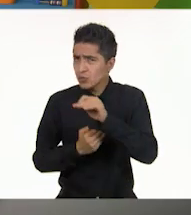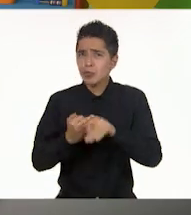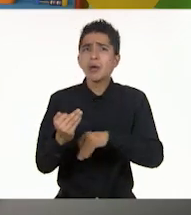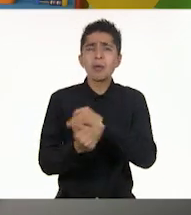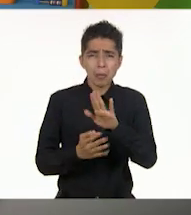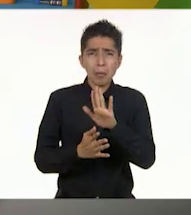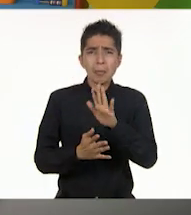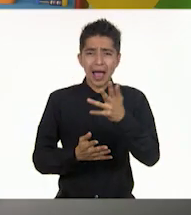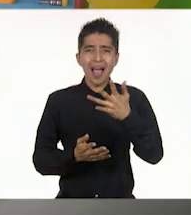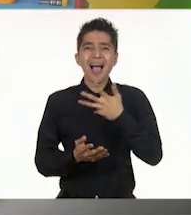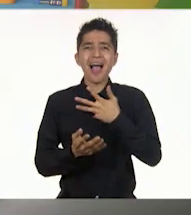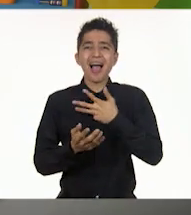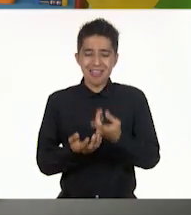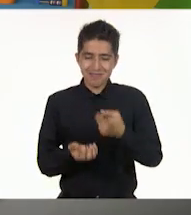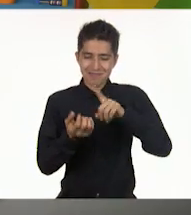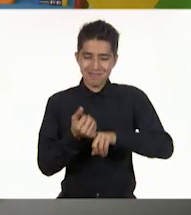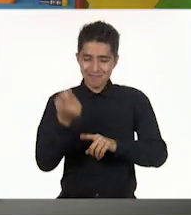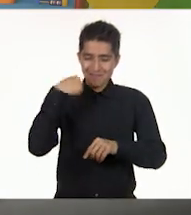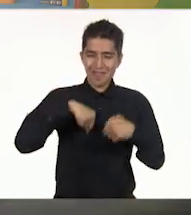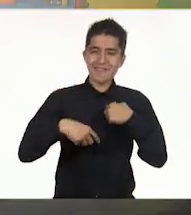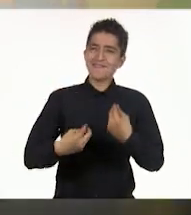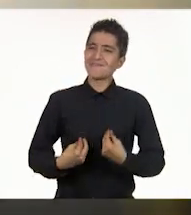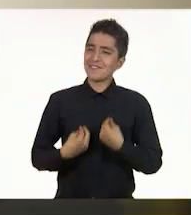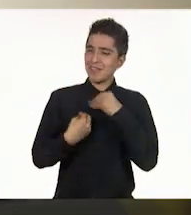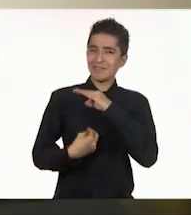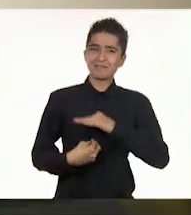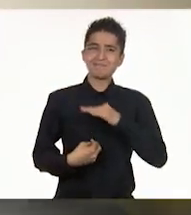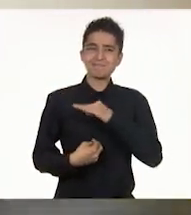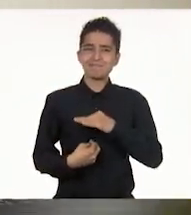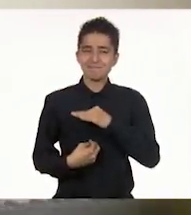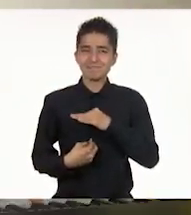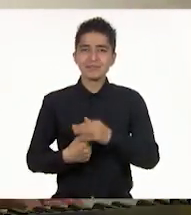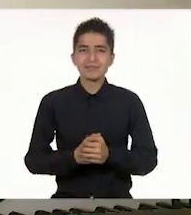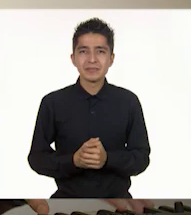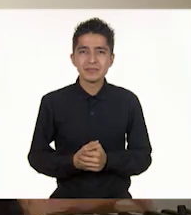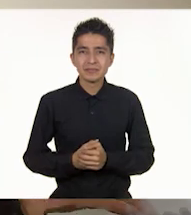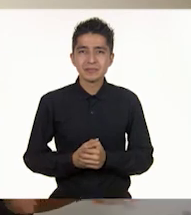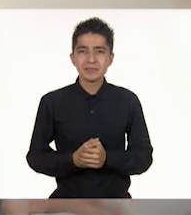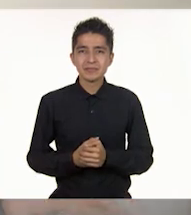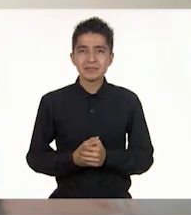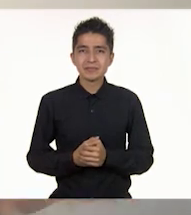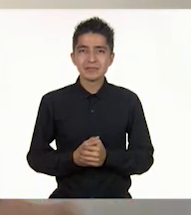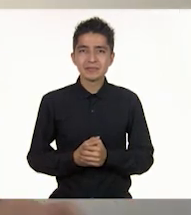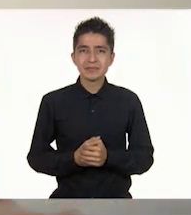que tenemos para vivir y ser felices.